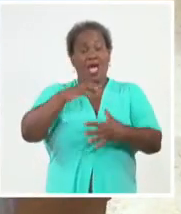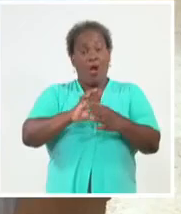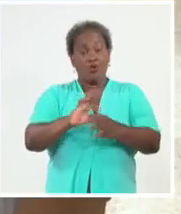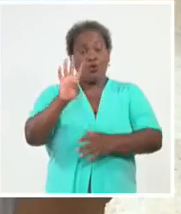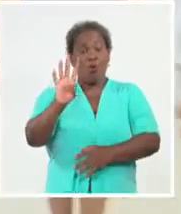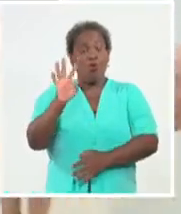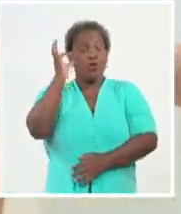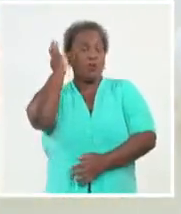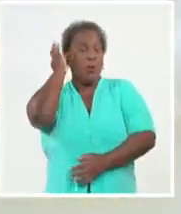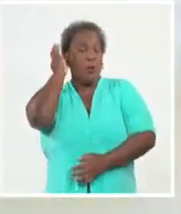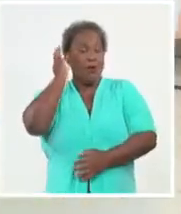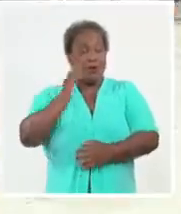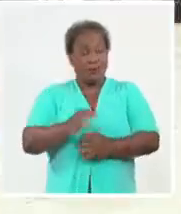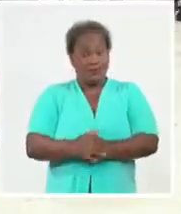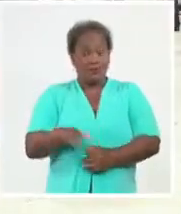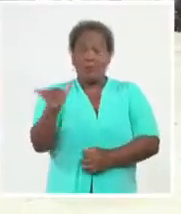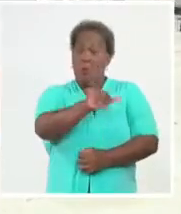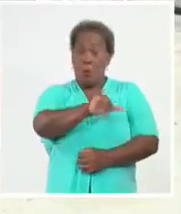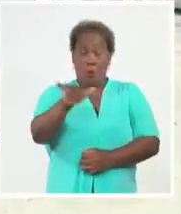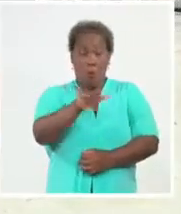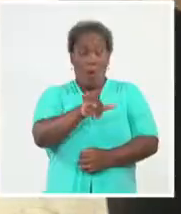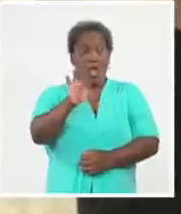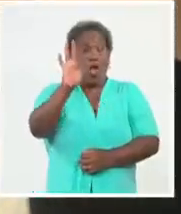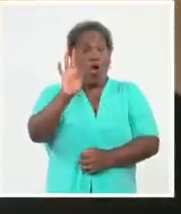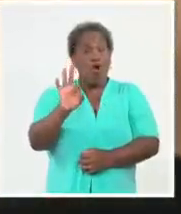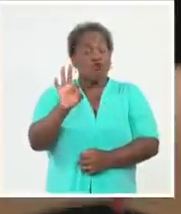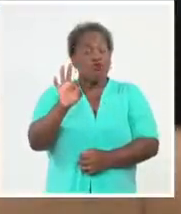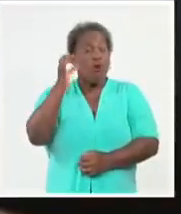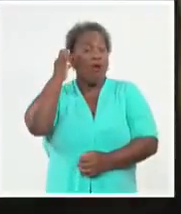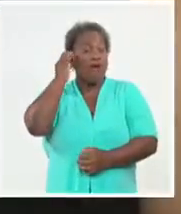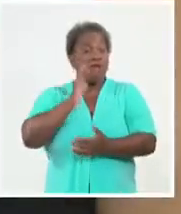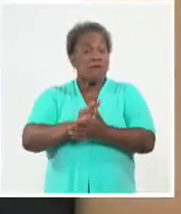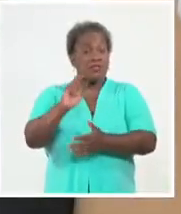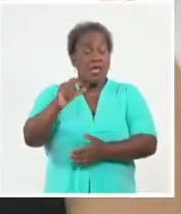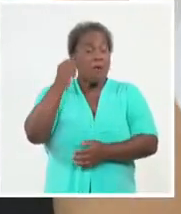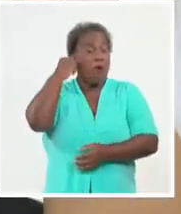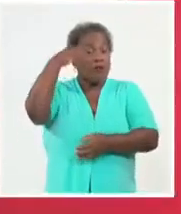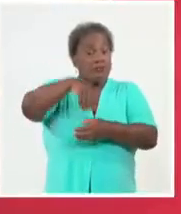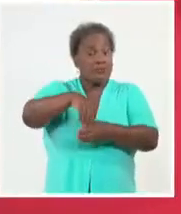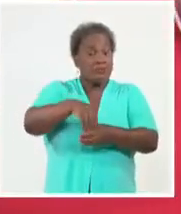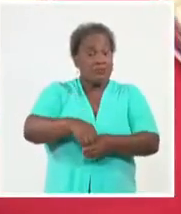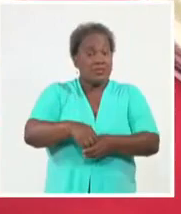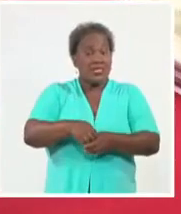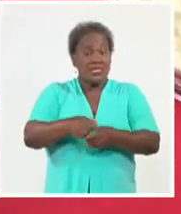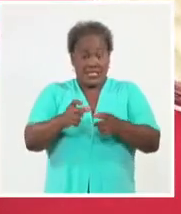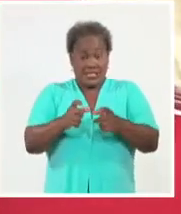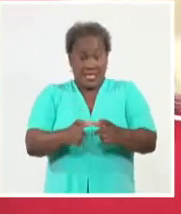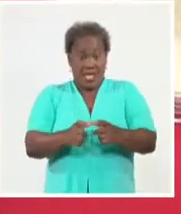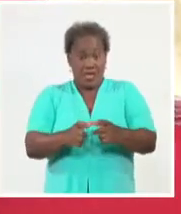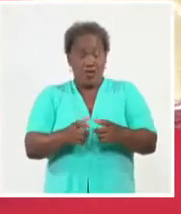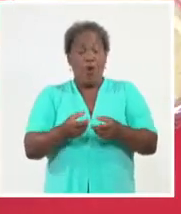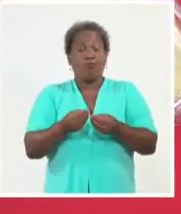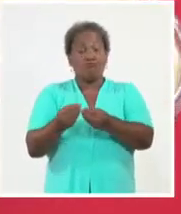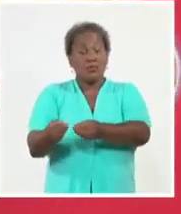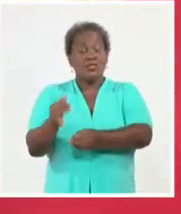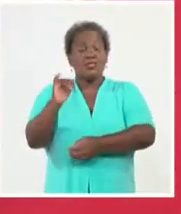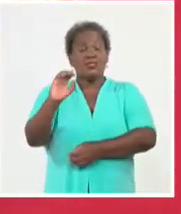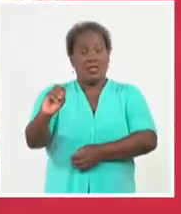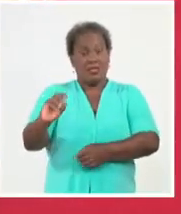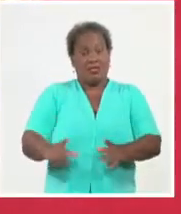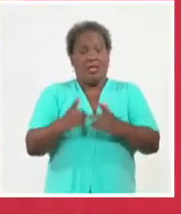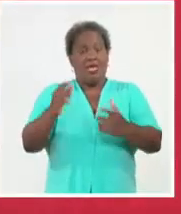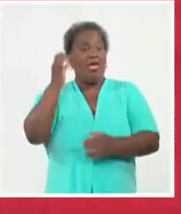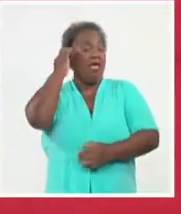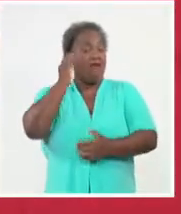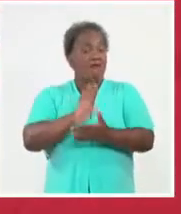compañeras. Del mismo modo, ocho federadas recibieron el sello conmemorativo 60 Aniversario de la FMC.